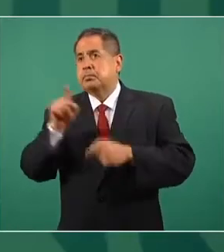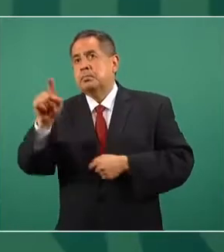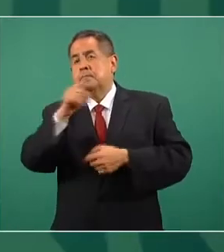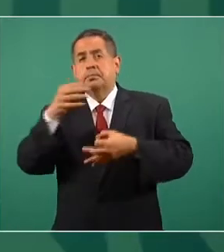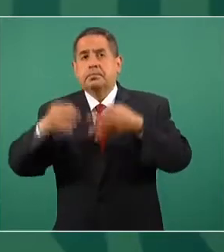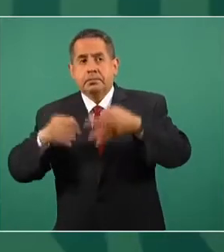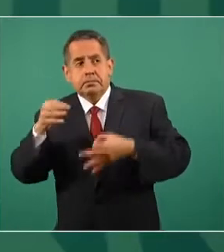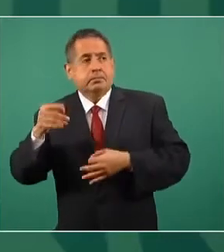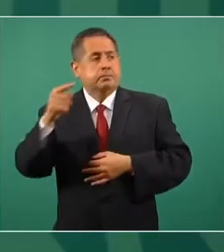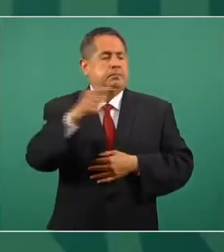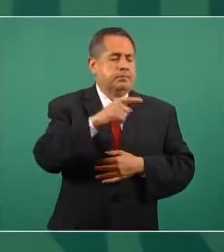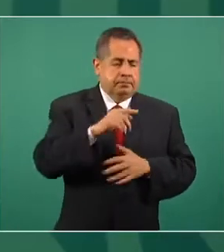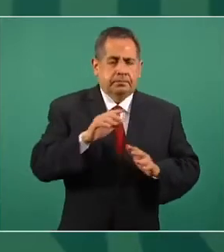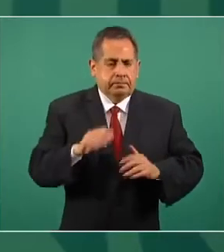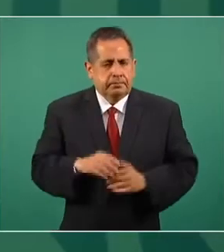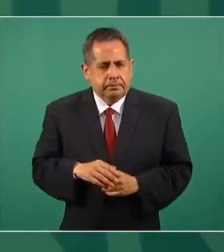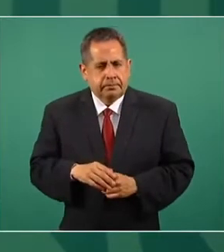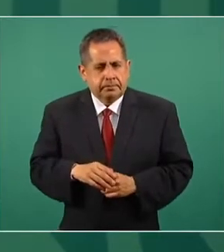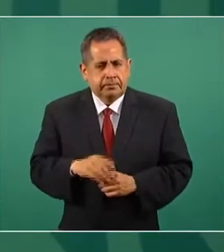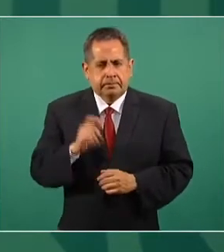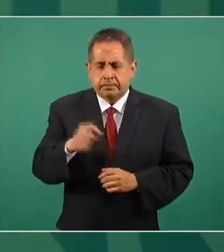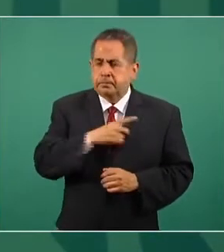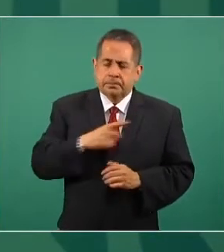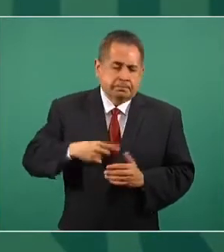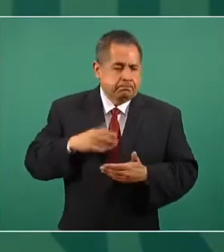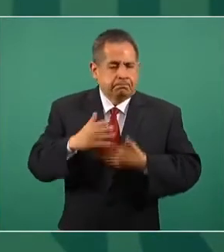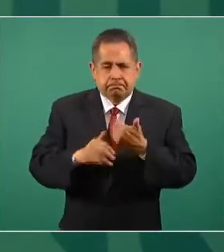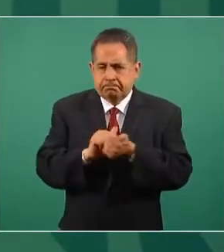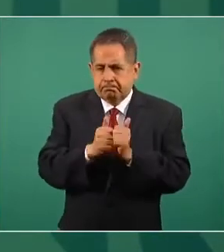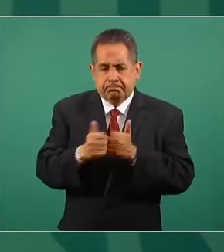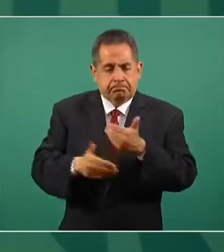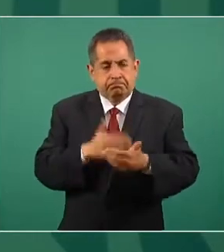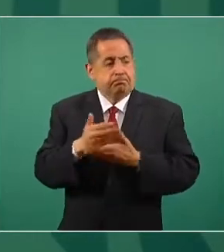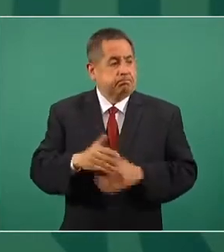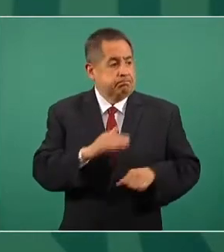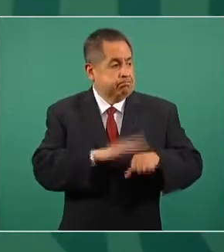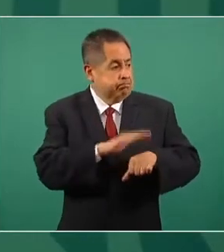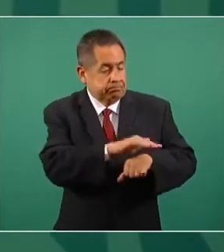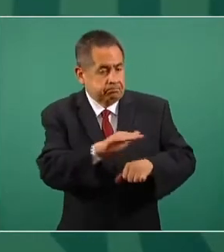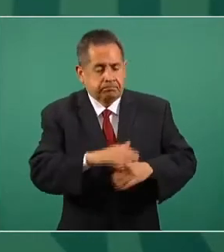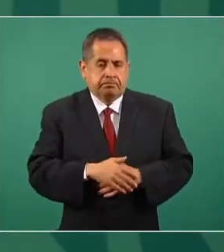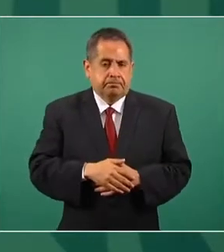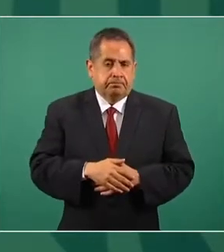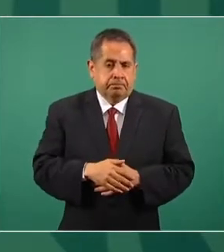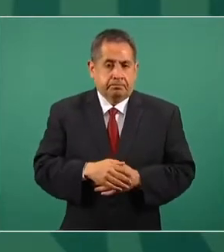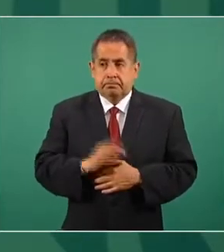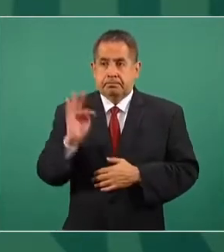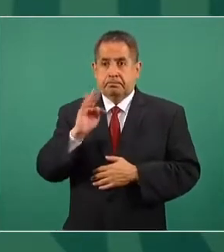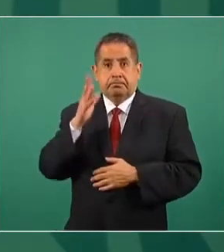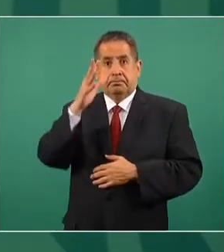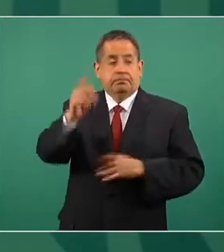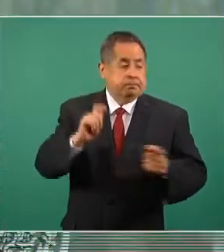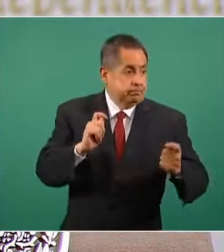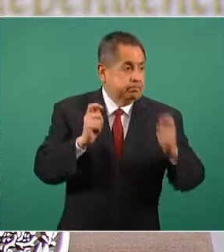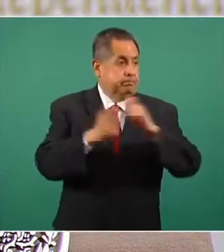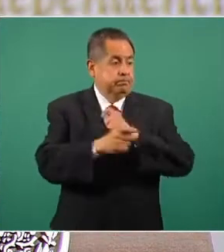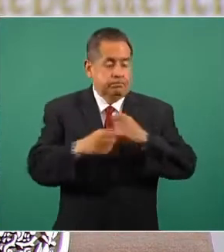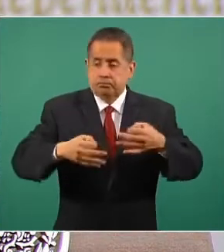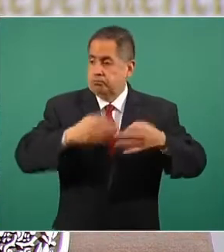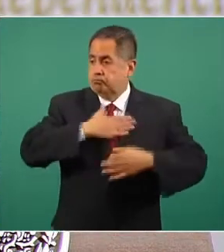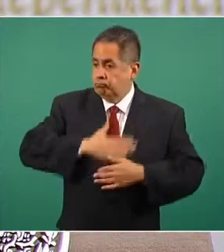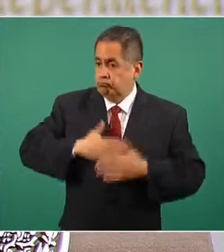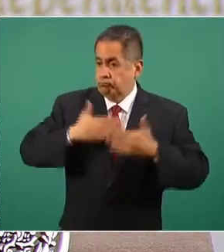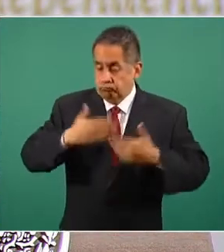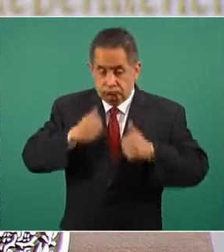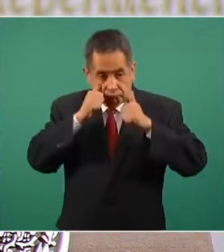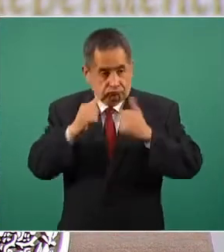en fiscalías, que tenemos que avanzar. Yo creo que si nosotros logramos un sistema de justicia, de procuración